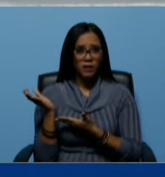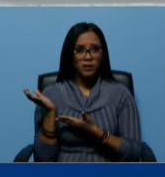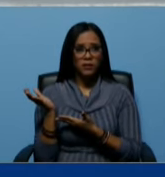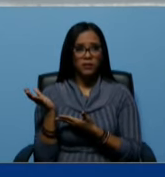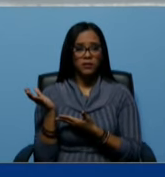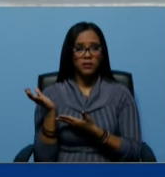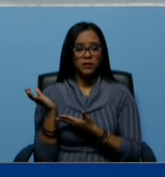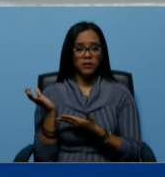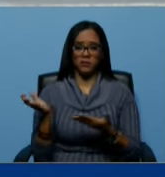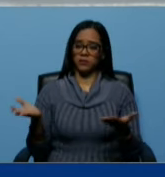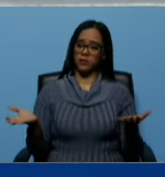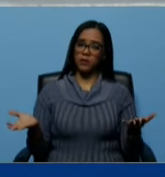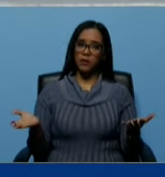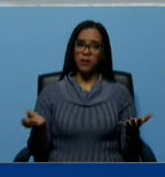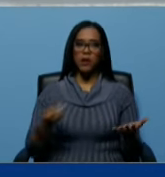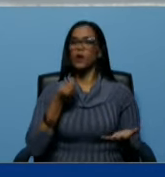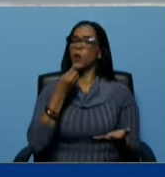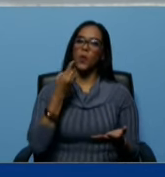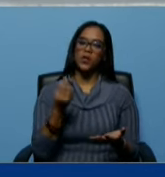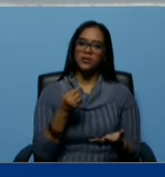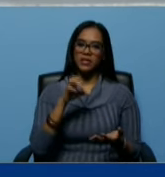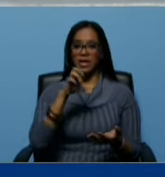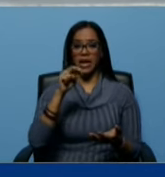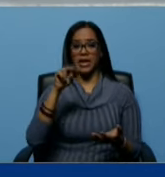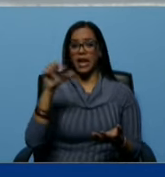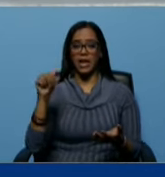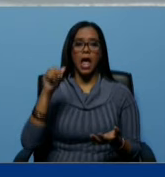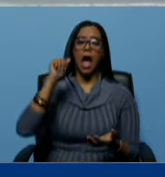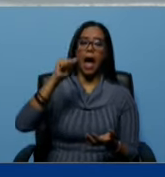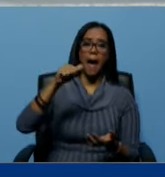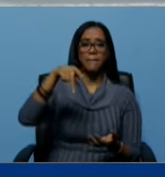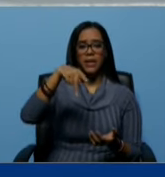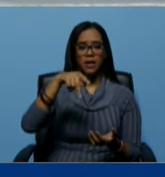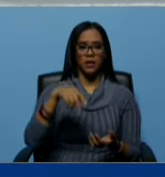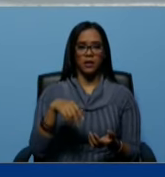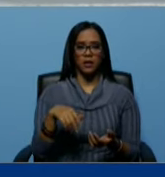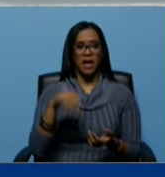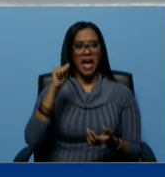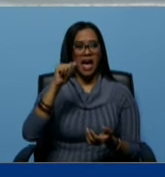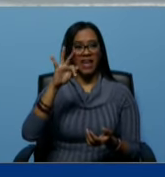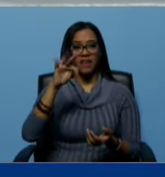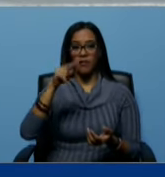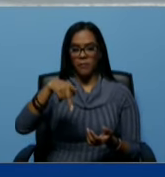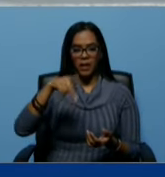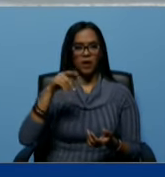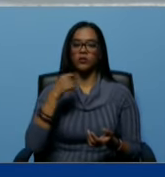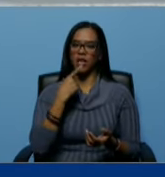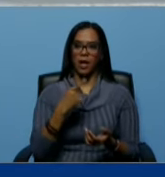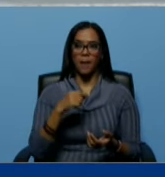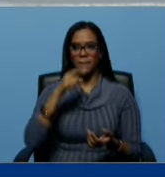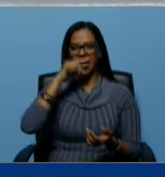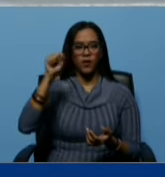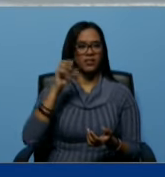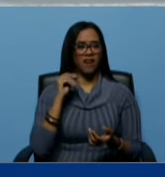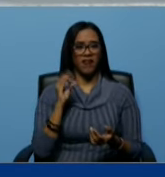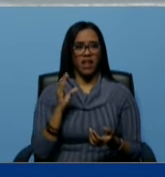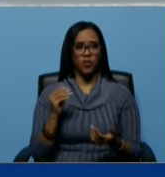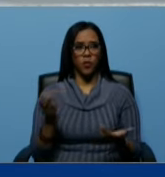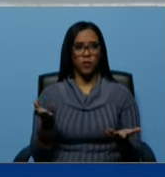como dice CNN AP F AFP ustedes dirán Maduro está hablando